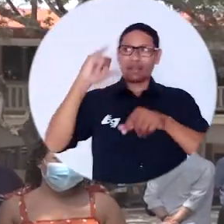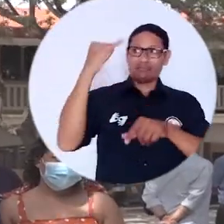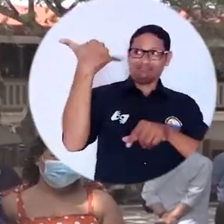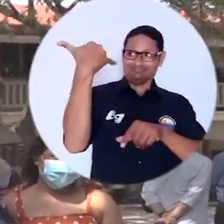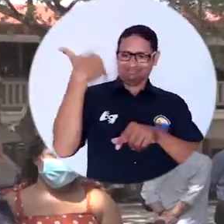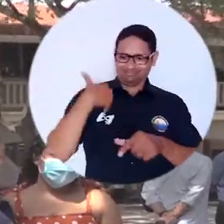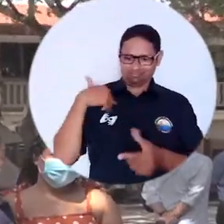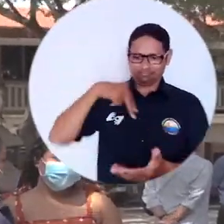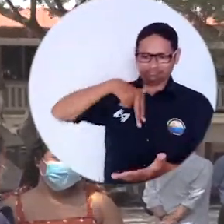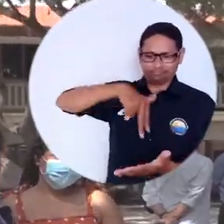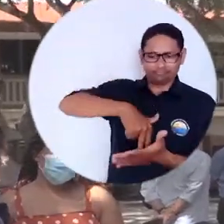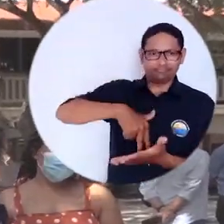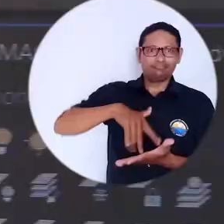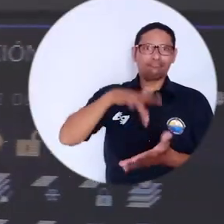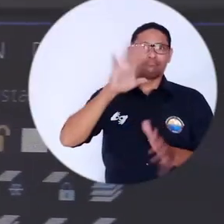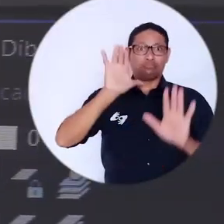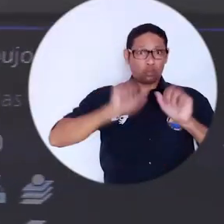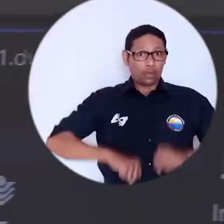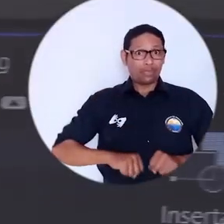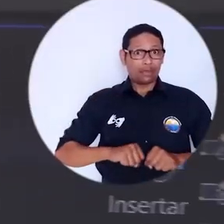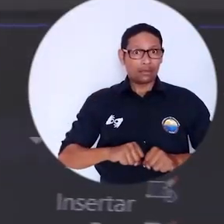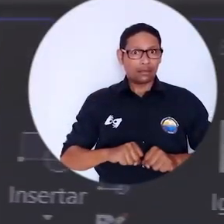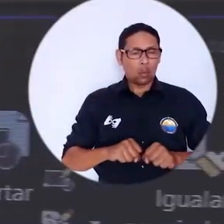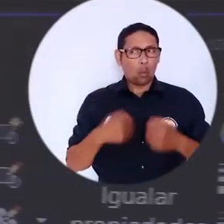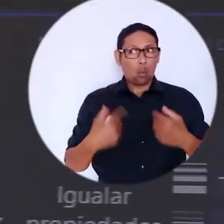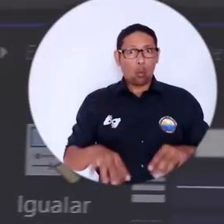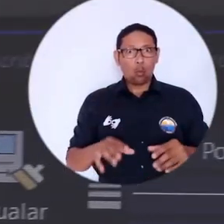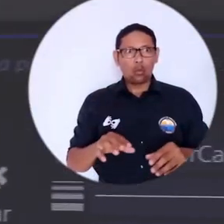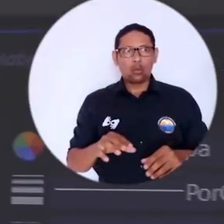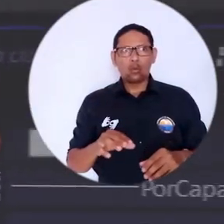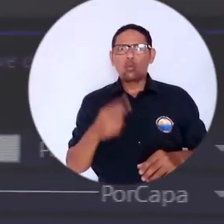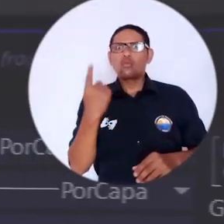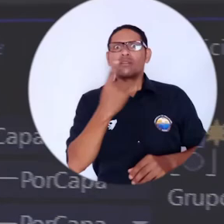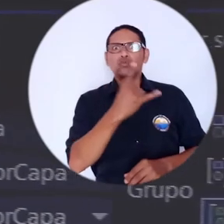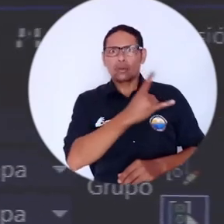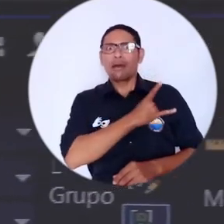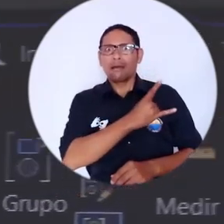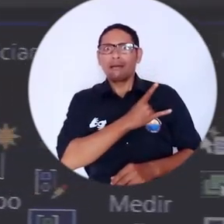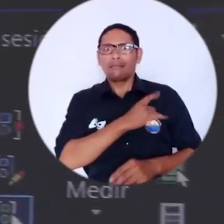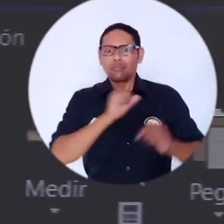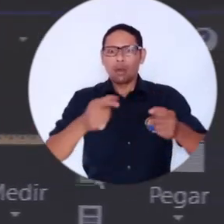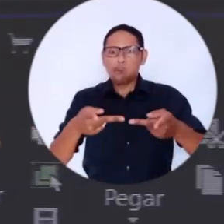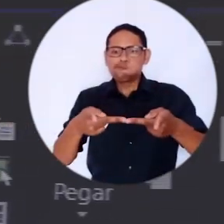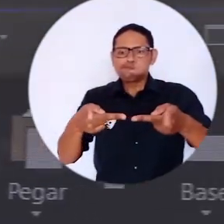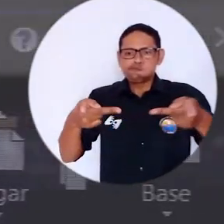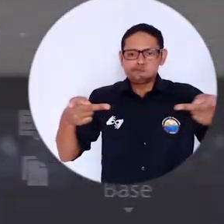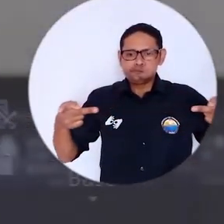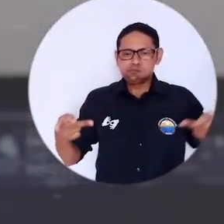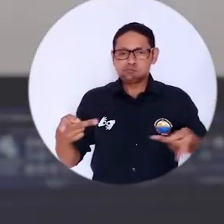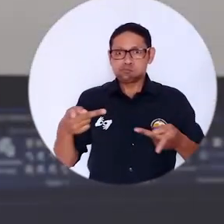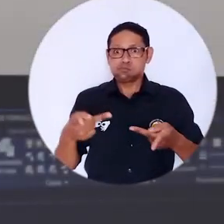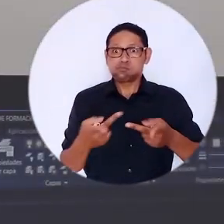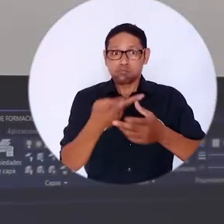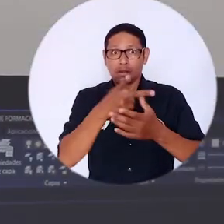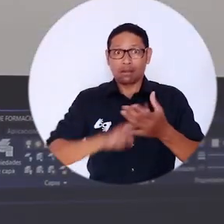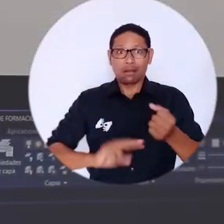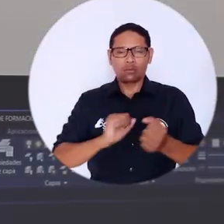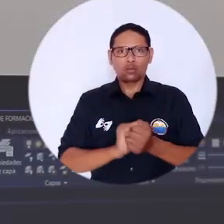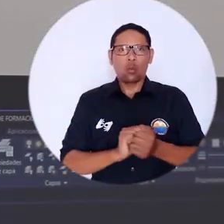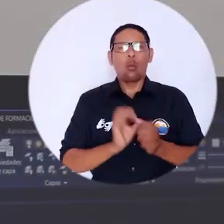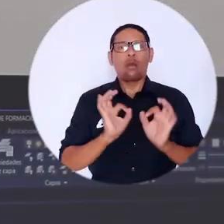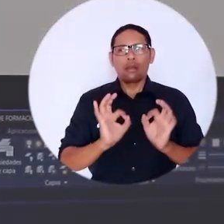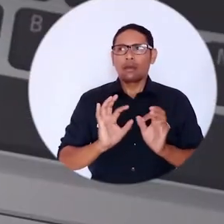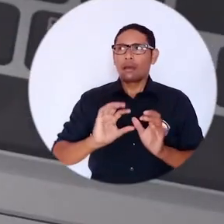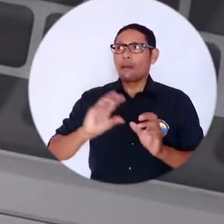manera presencial. Esto yo creo que es la única universidad que tiene esta sala adecuada y que ojalá sirva